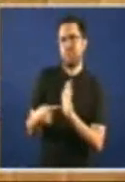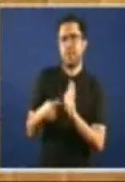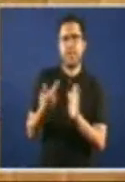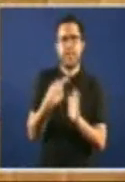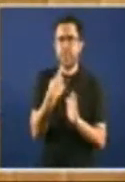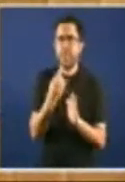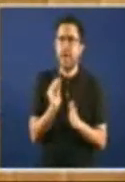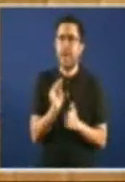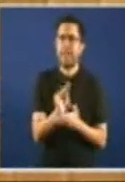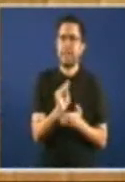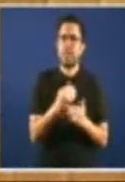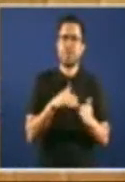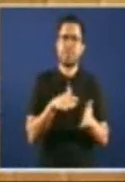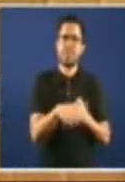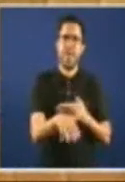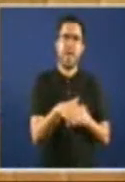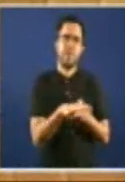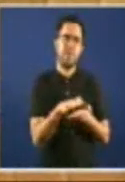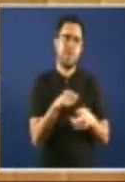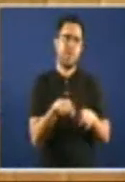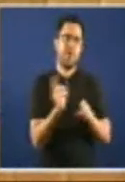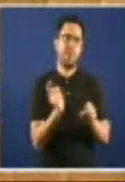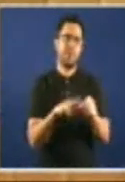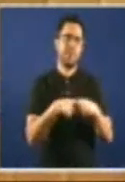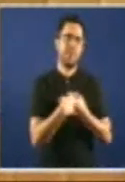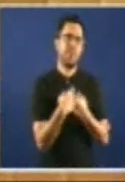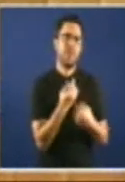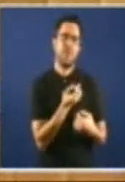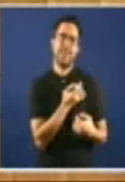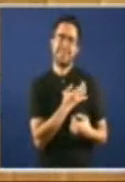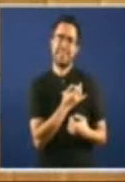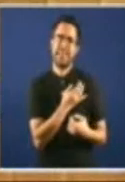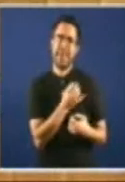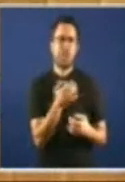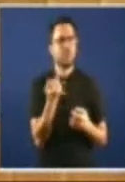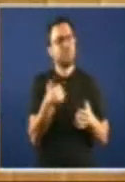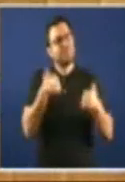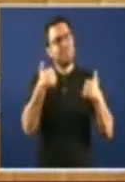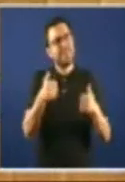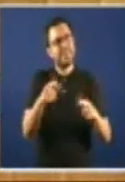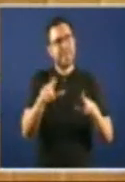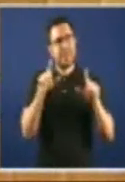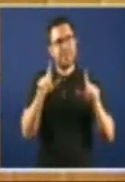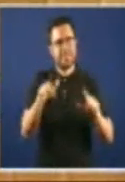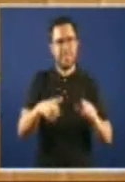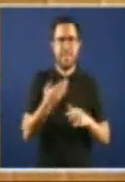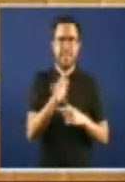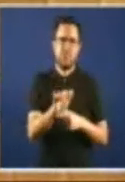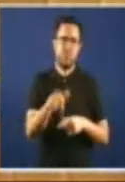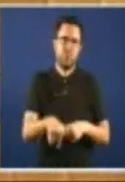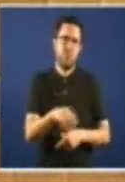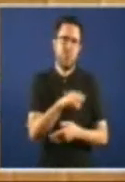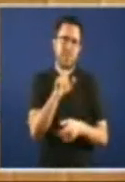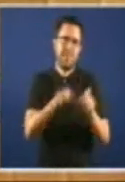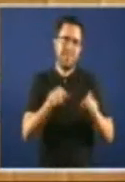participación Das centrais sindicais Mais representativas No ámbito galego Para cada proxeto concreto A administración pública Garantirá A